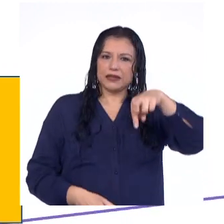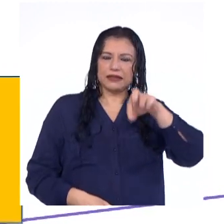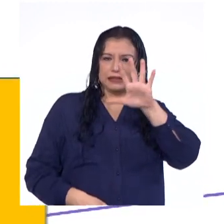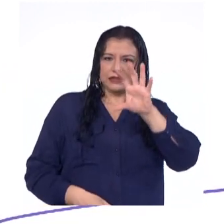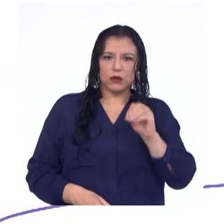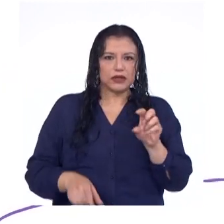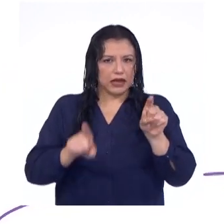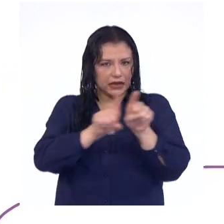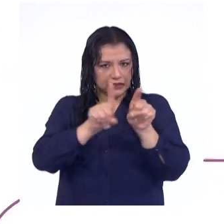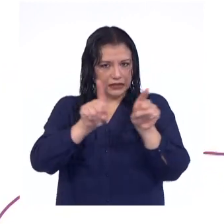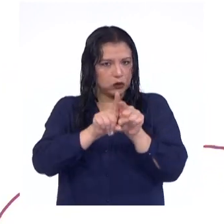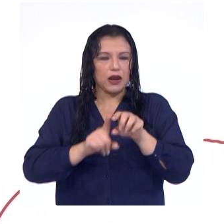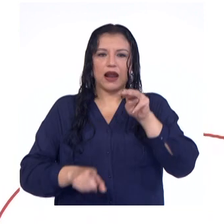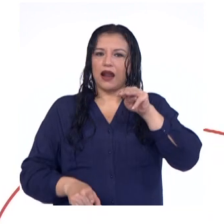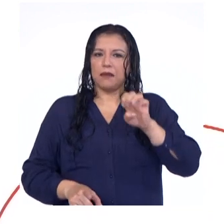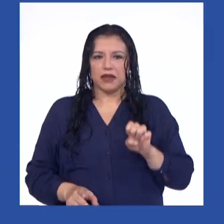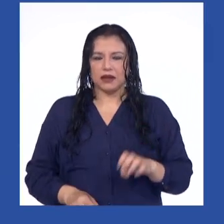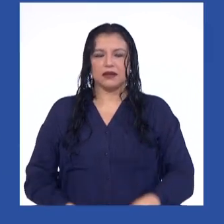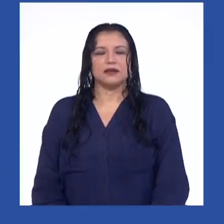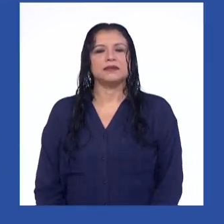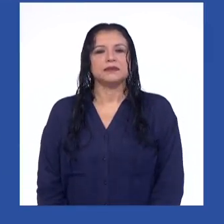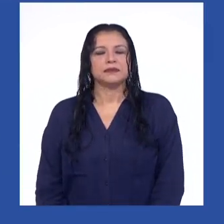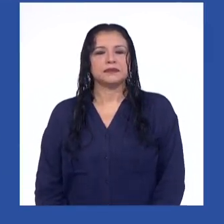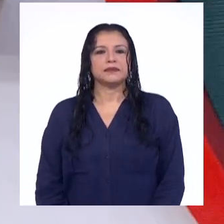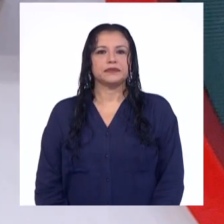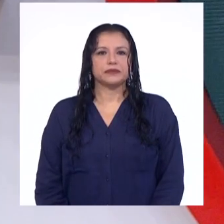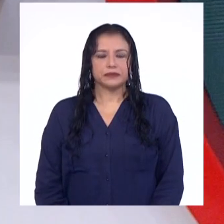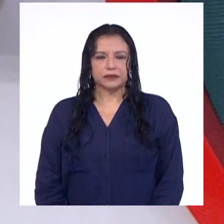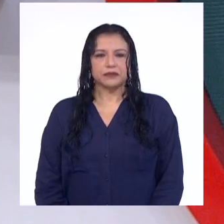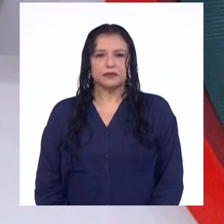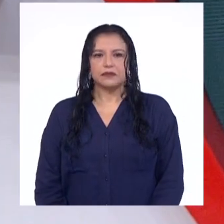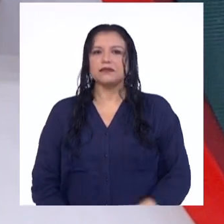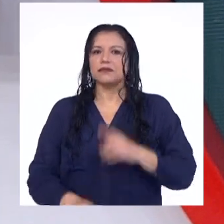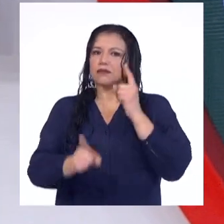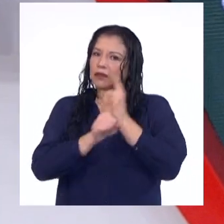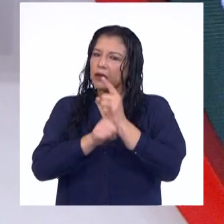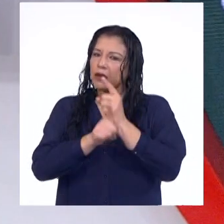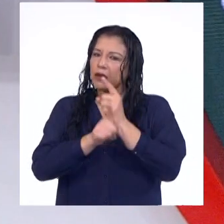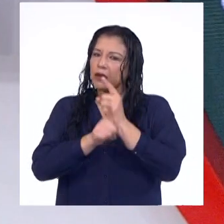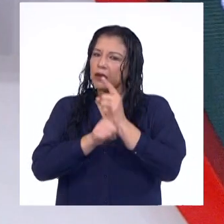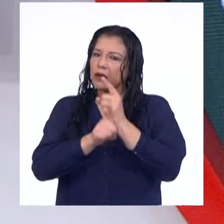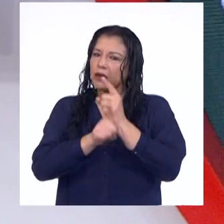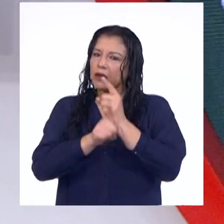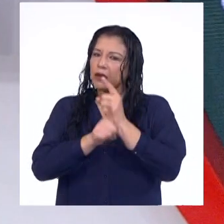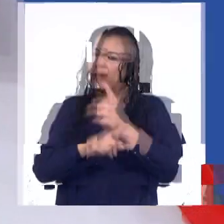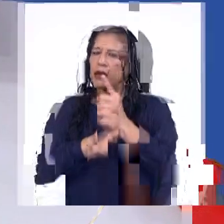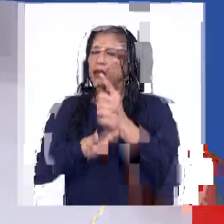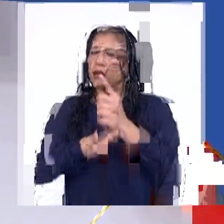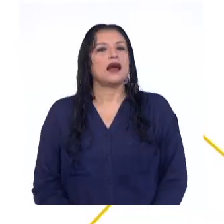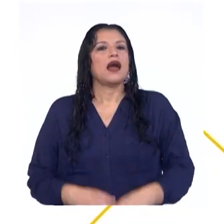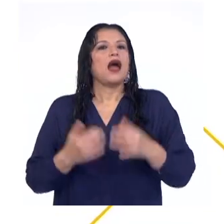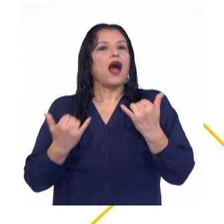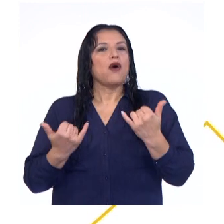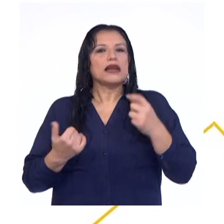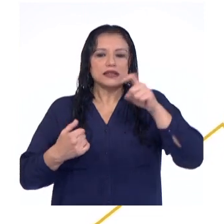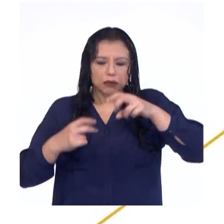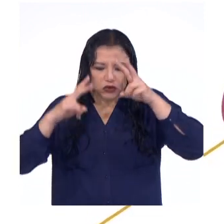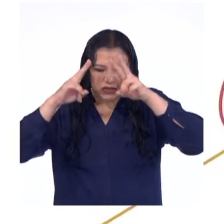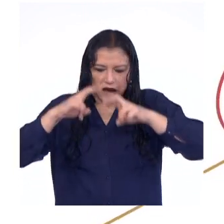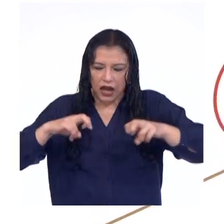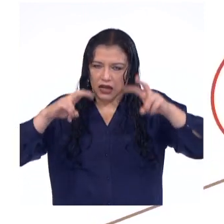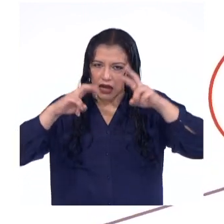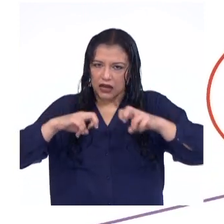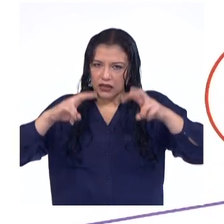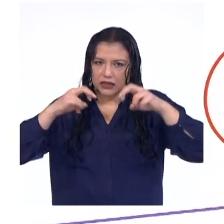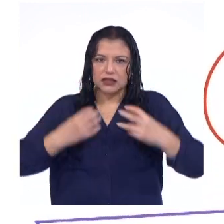equivalente a calcular la mediana. ¡Sí, profesora! ¡Qué interesante! Ahora toca analizar la situación